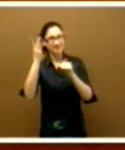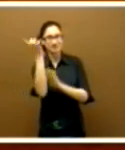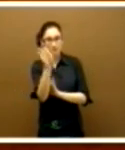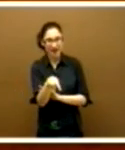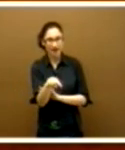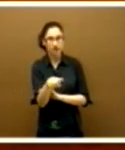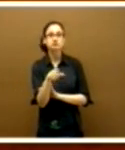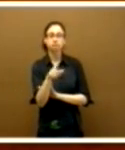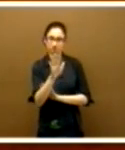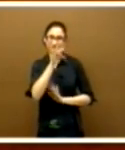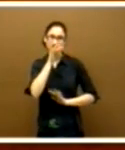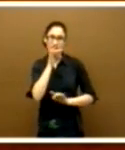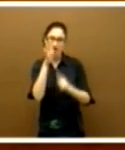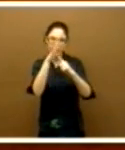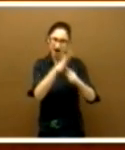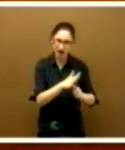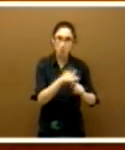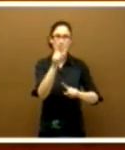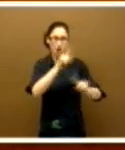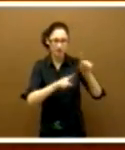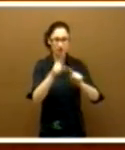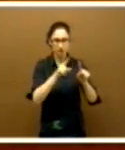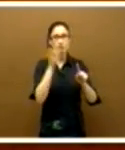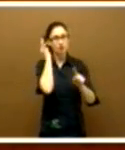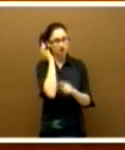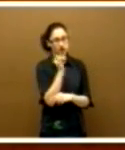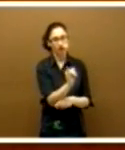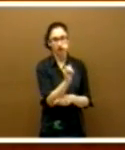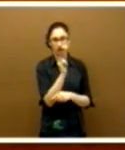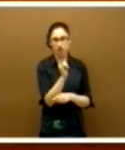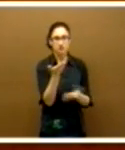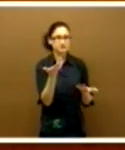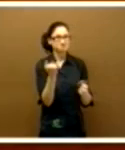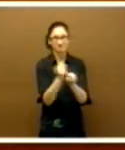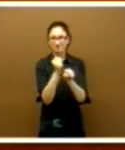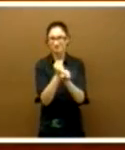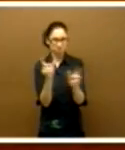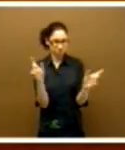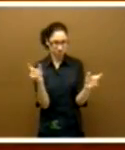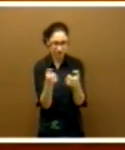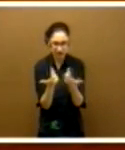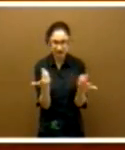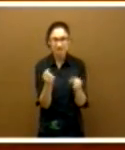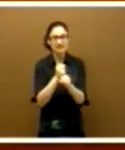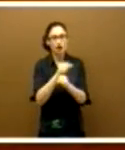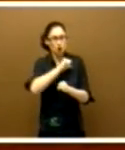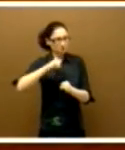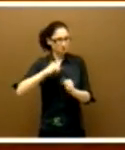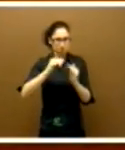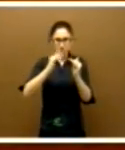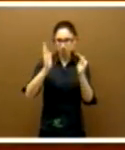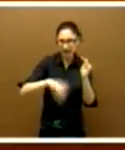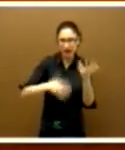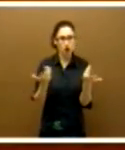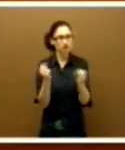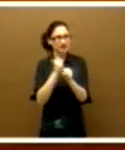y dificultades a las que se ven sometidas las mujeres. Menor tasa de actividad, menor trabajo por cuenta ajena, mayor trabajo a